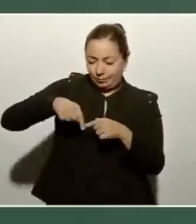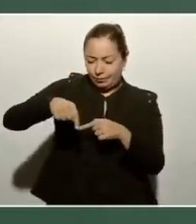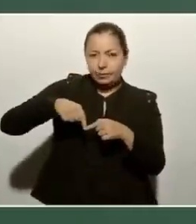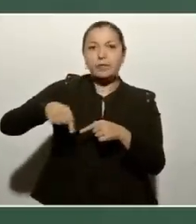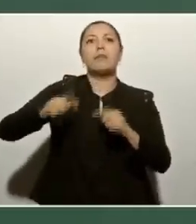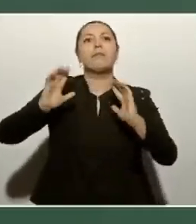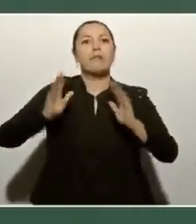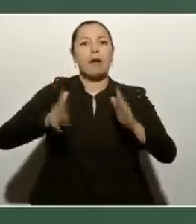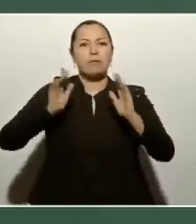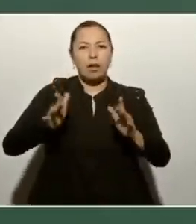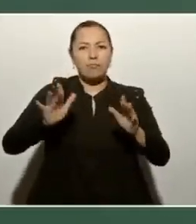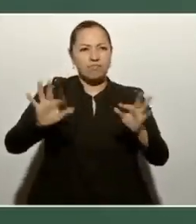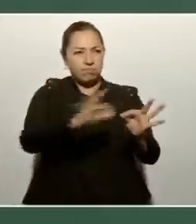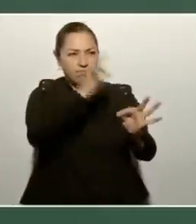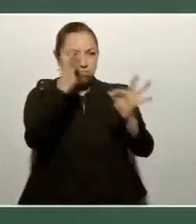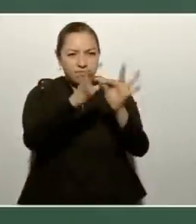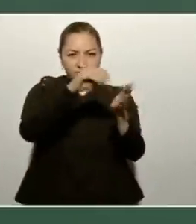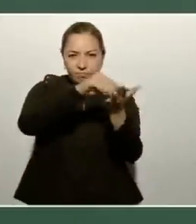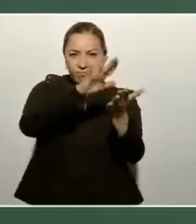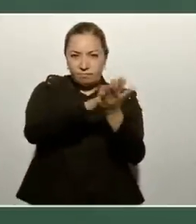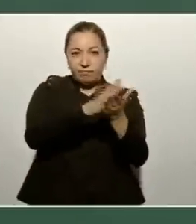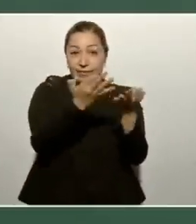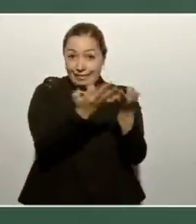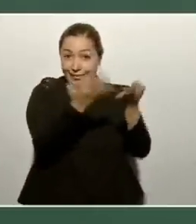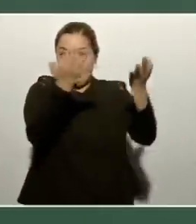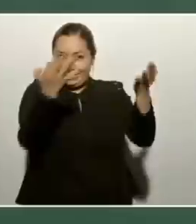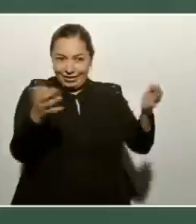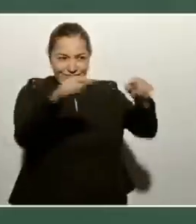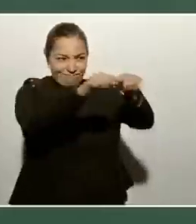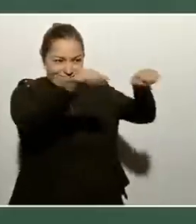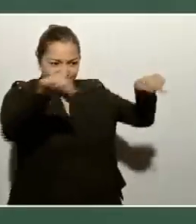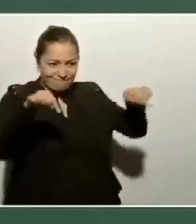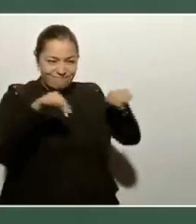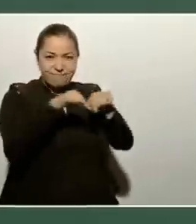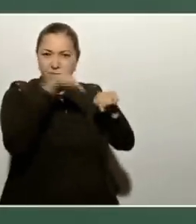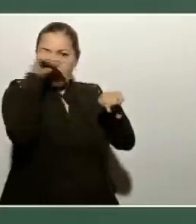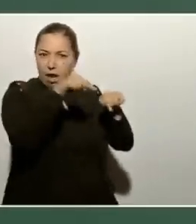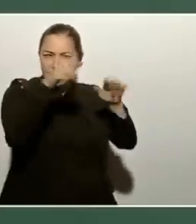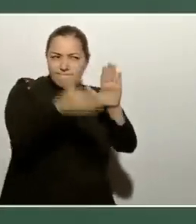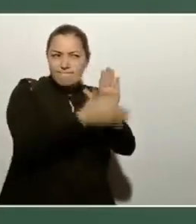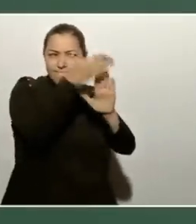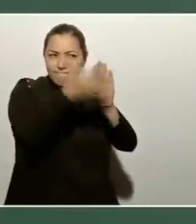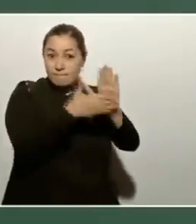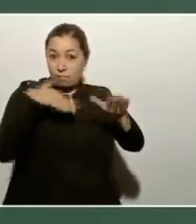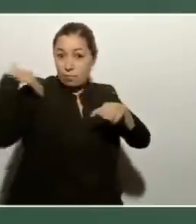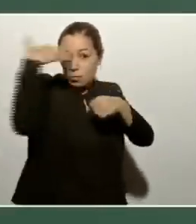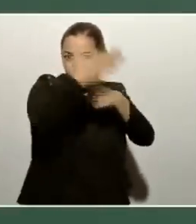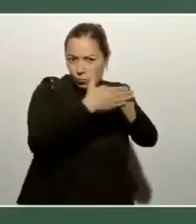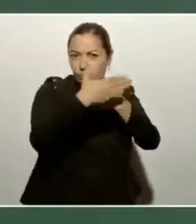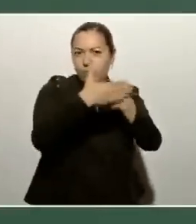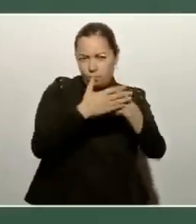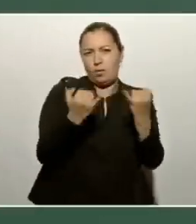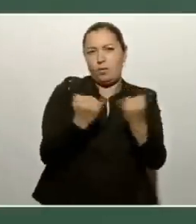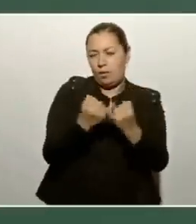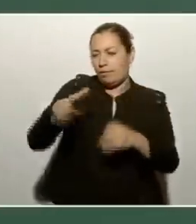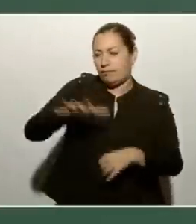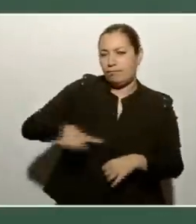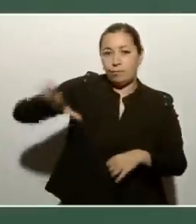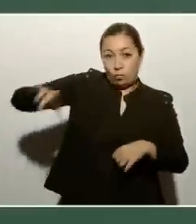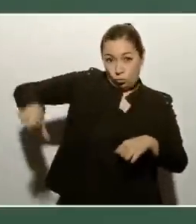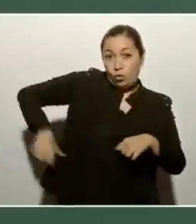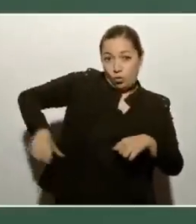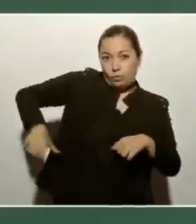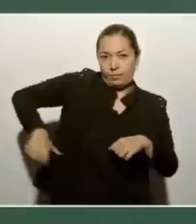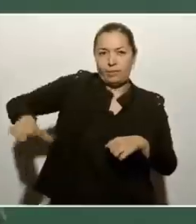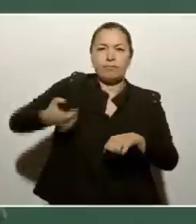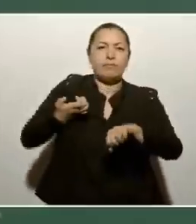con el terreno por las instancias y los buenos oficios del gobierno del Estado y ya